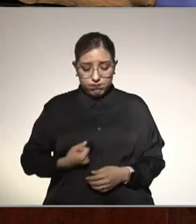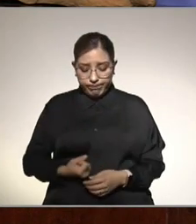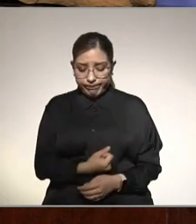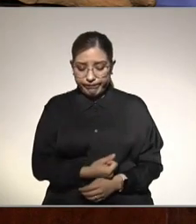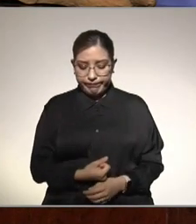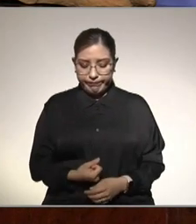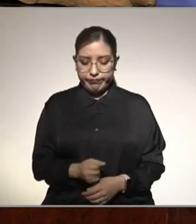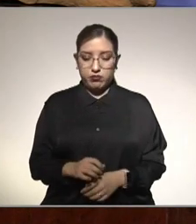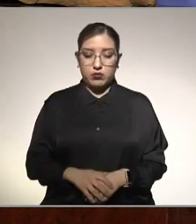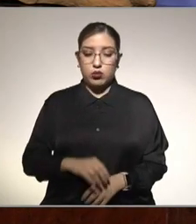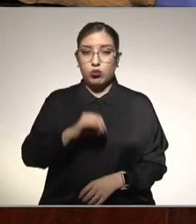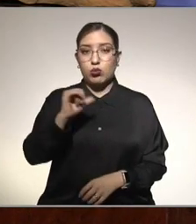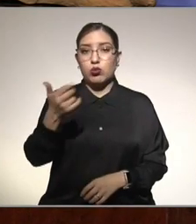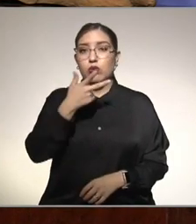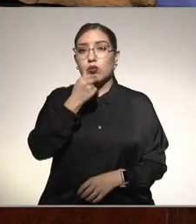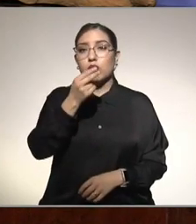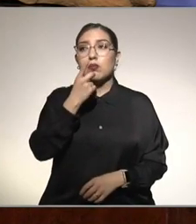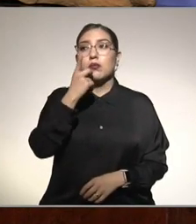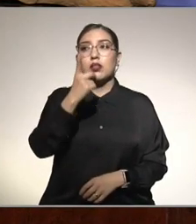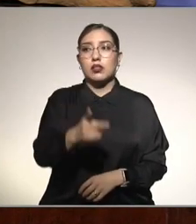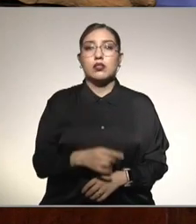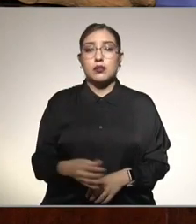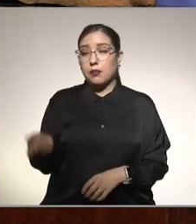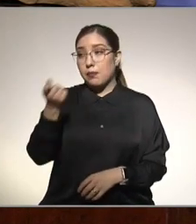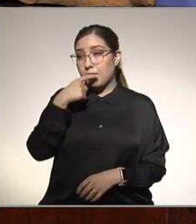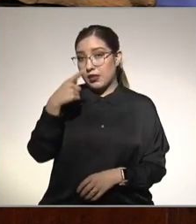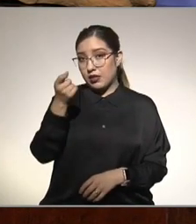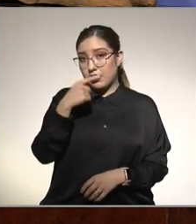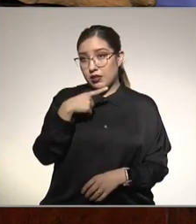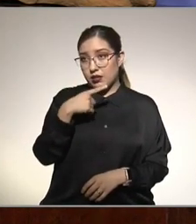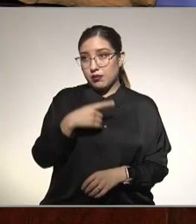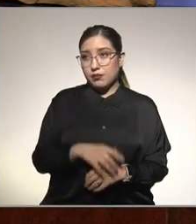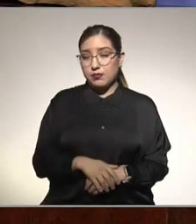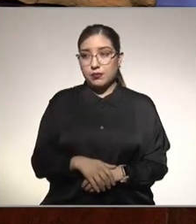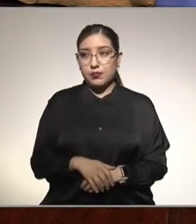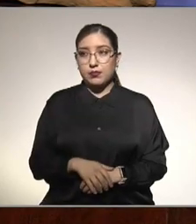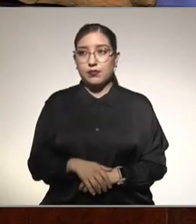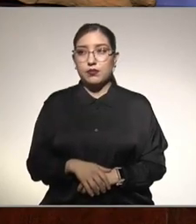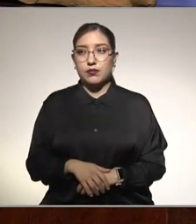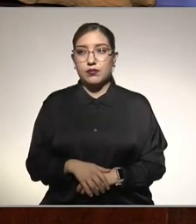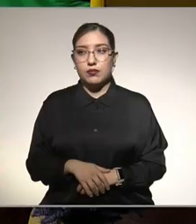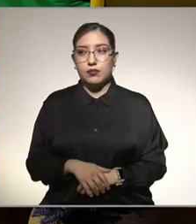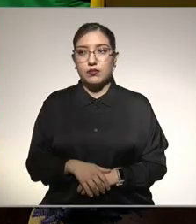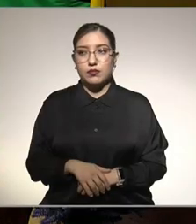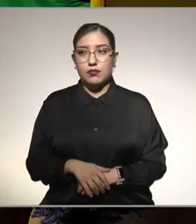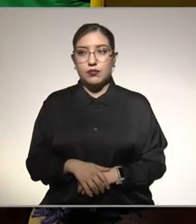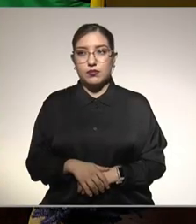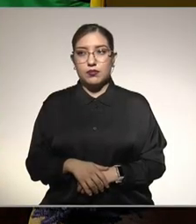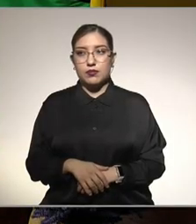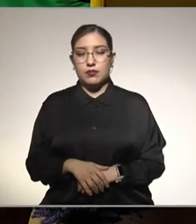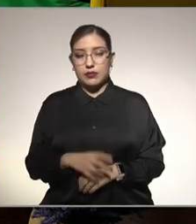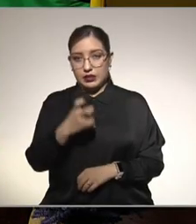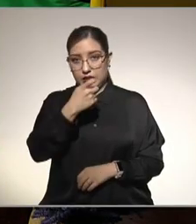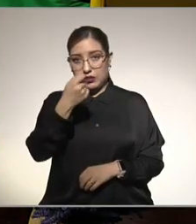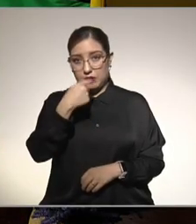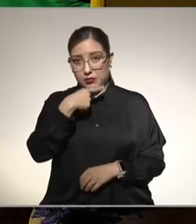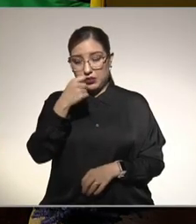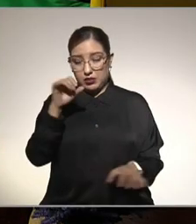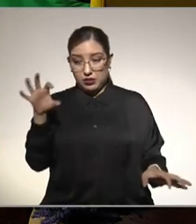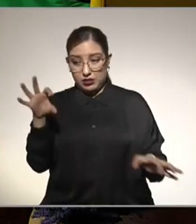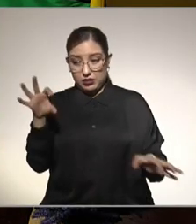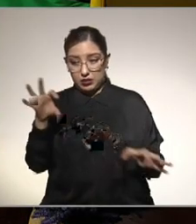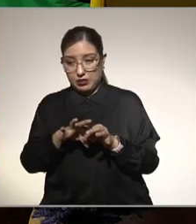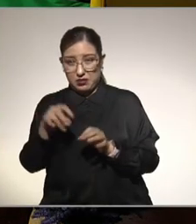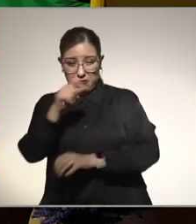Mario Rendón dice que los medicamentos que se perdón si los medicamentos que se relacionan a la resistencia a la insulina